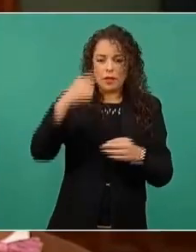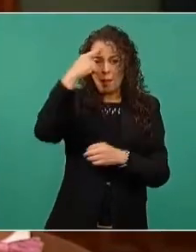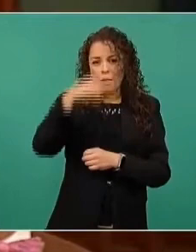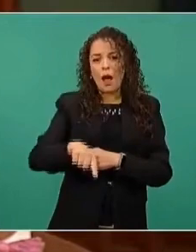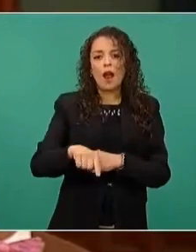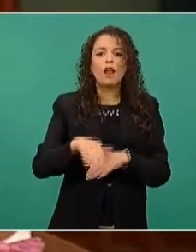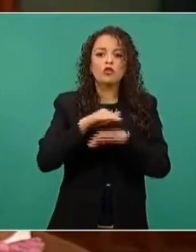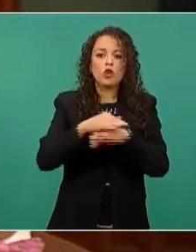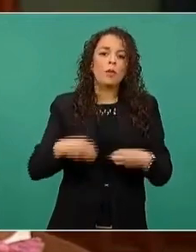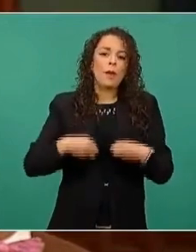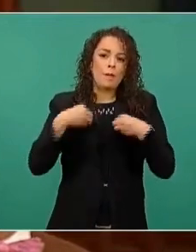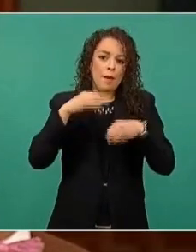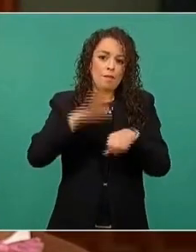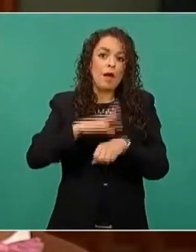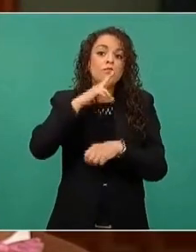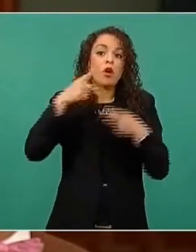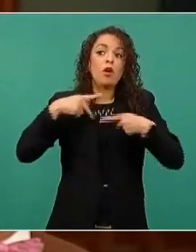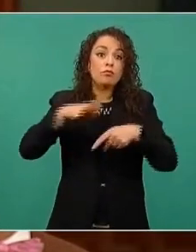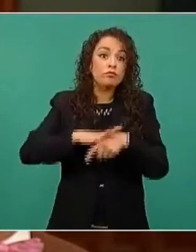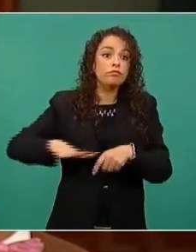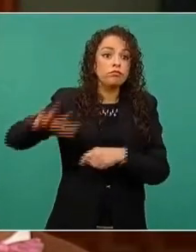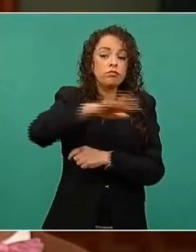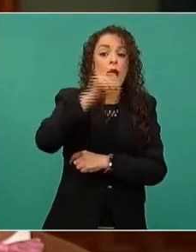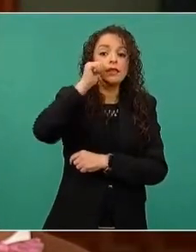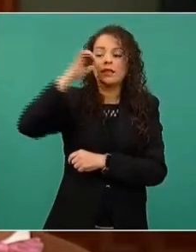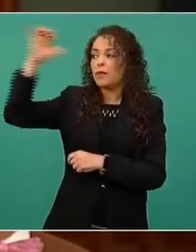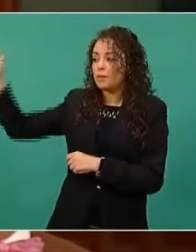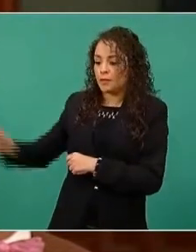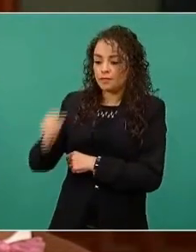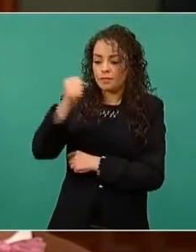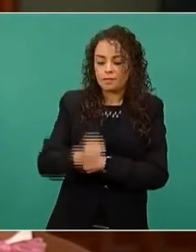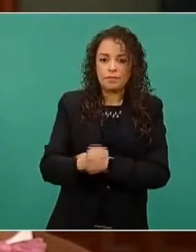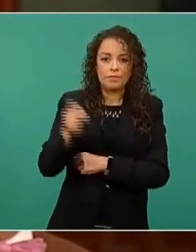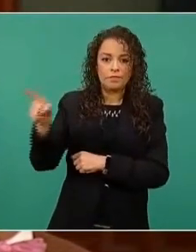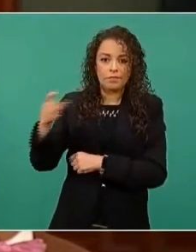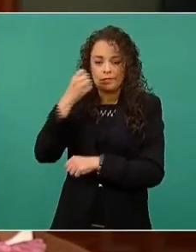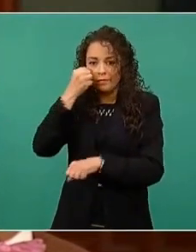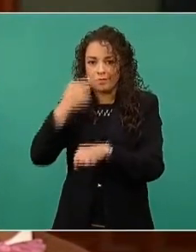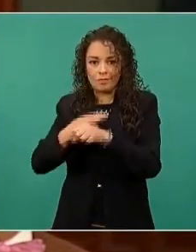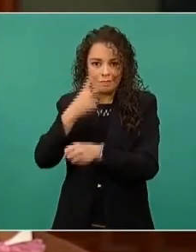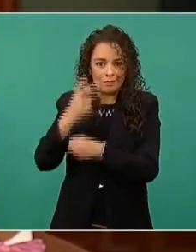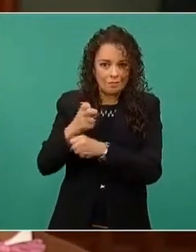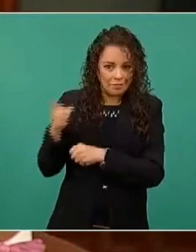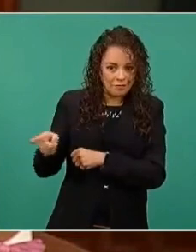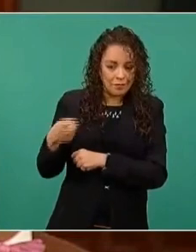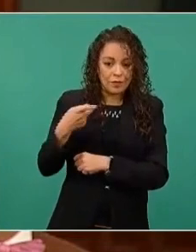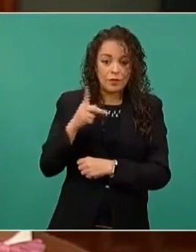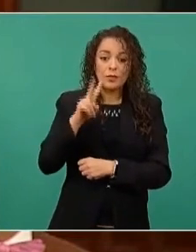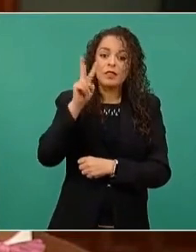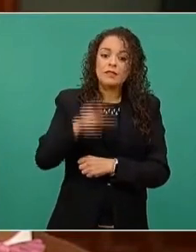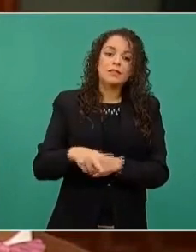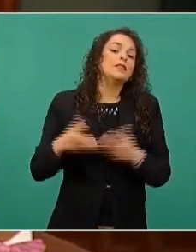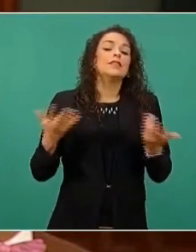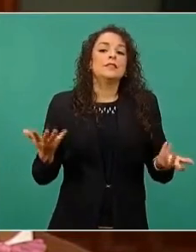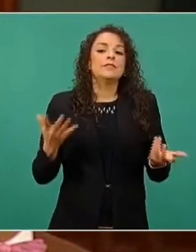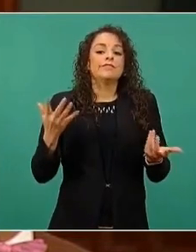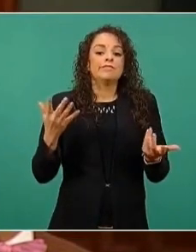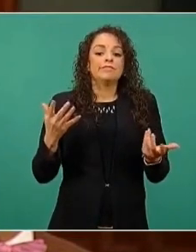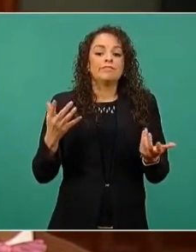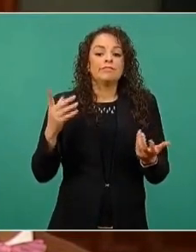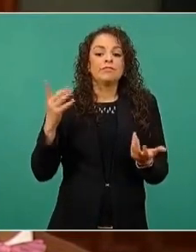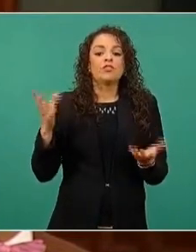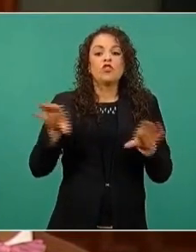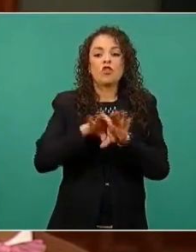ha traído a la subsecretaria. Desafortunadamente también por el rol que nosotros tenemos aquí para entrar a la conferencia,